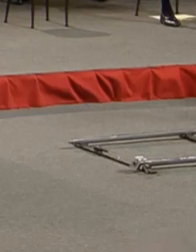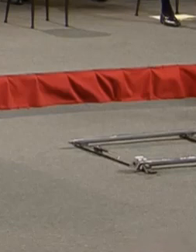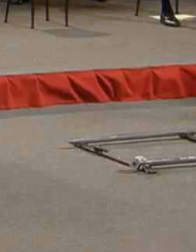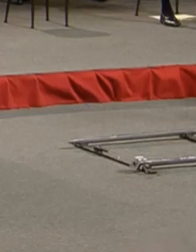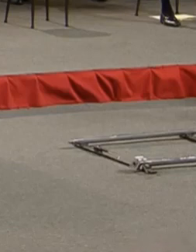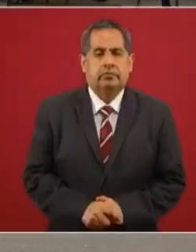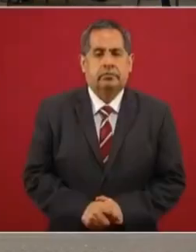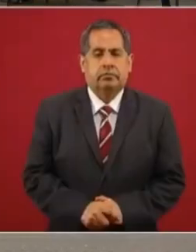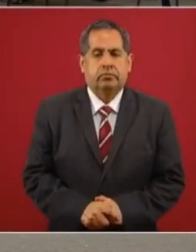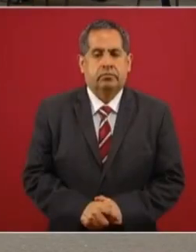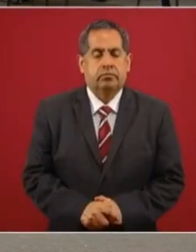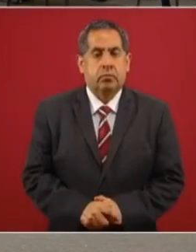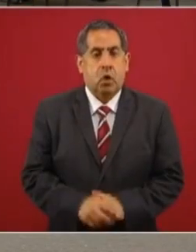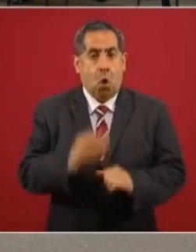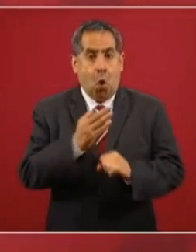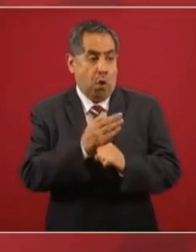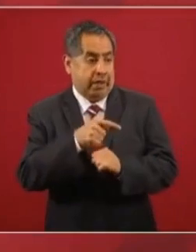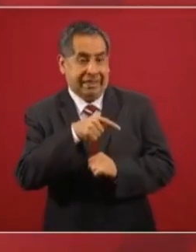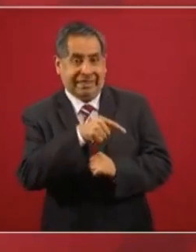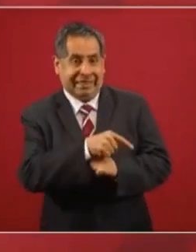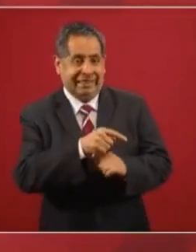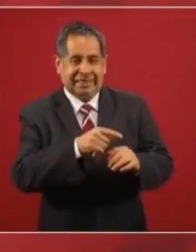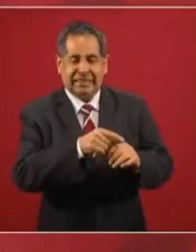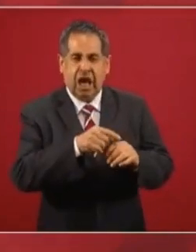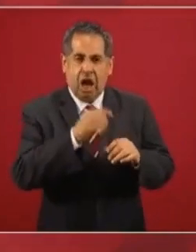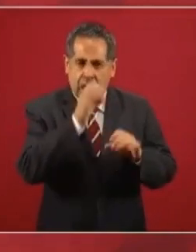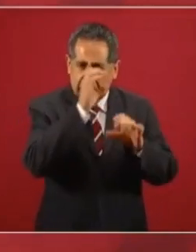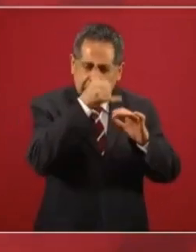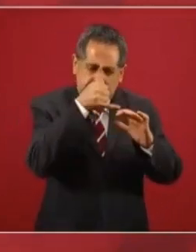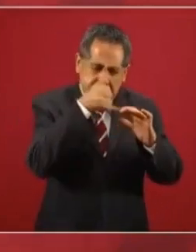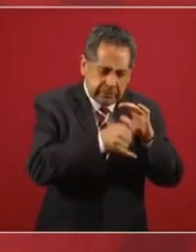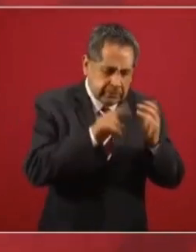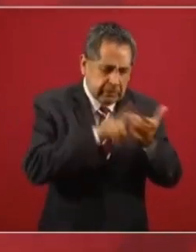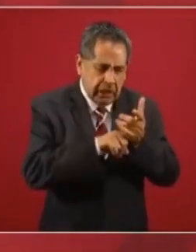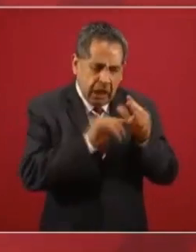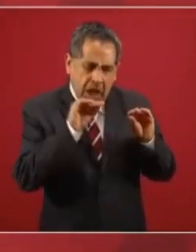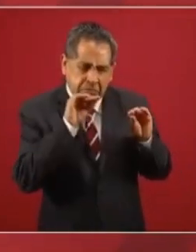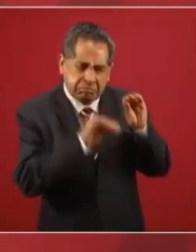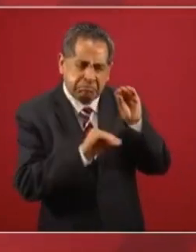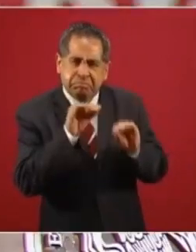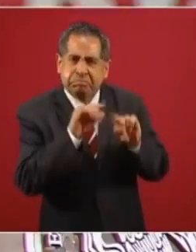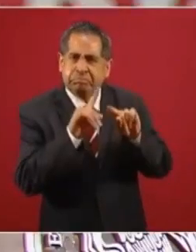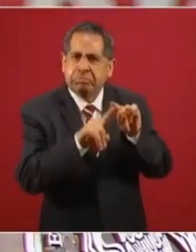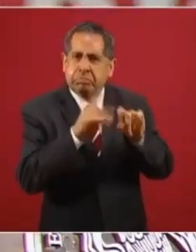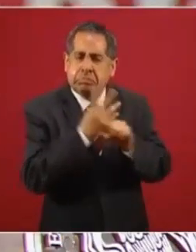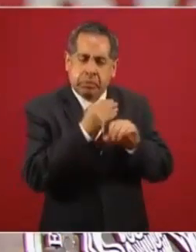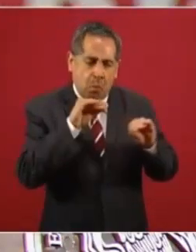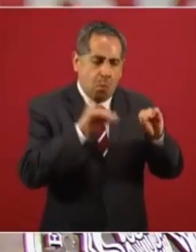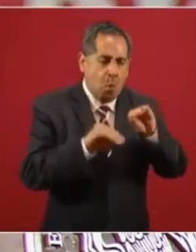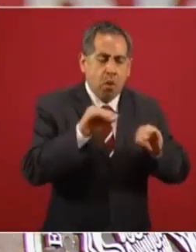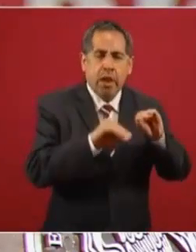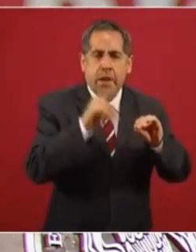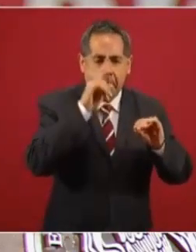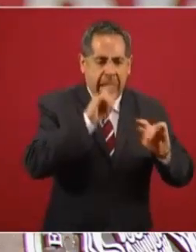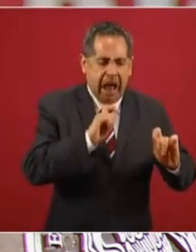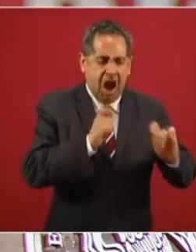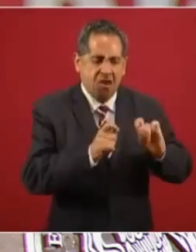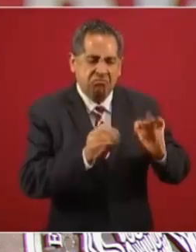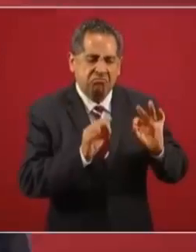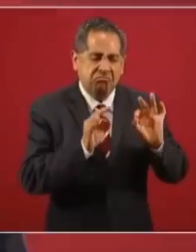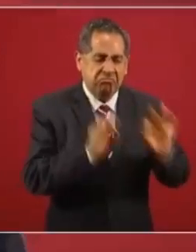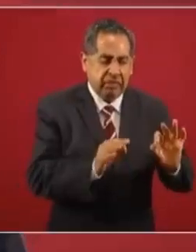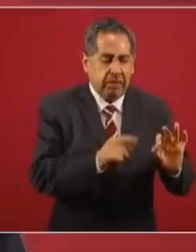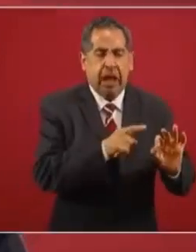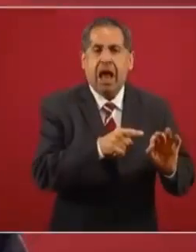propiamente lo que es los picos del adenavirus, del coronavirus, para tener, entonces, un virus